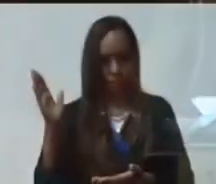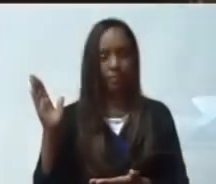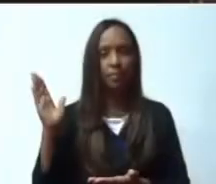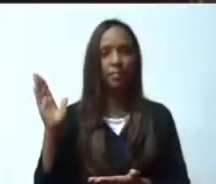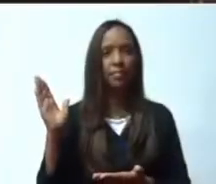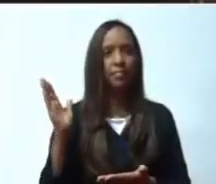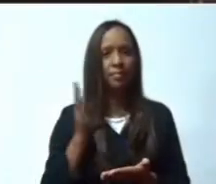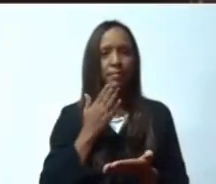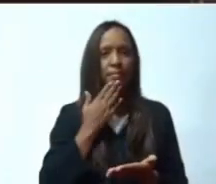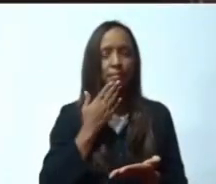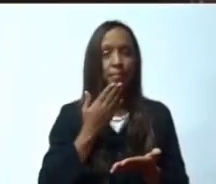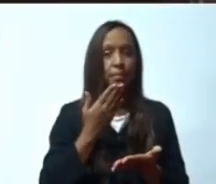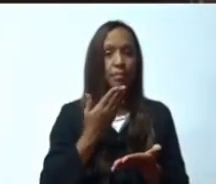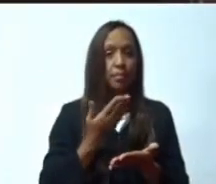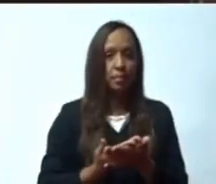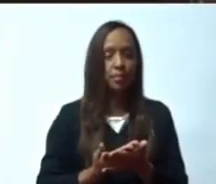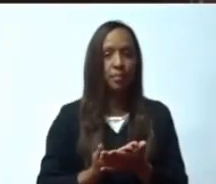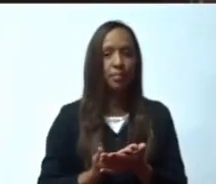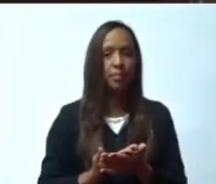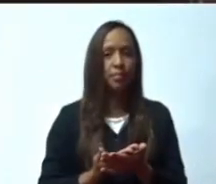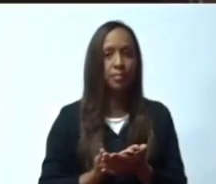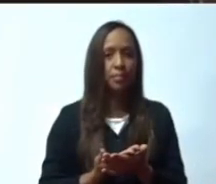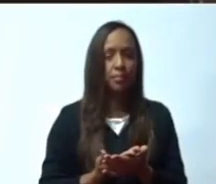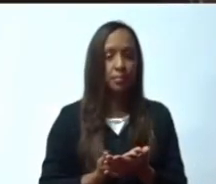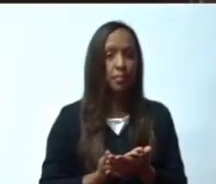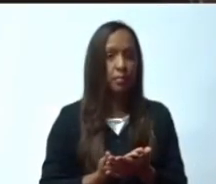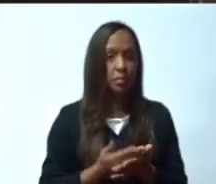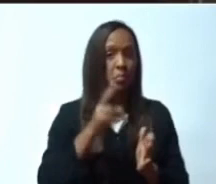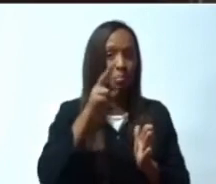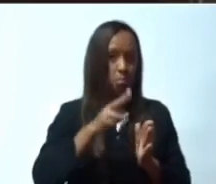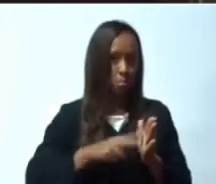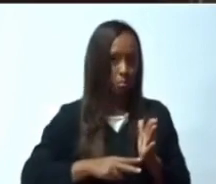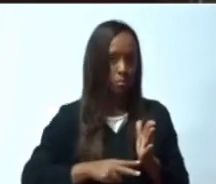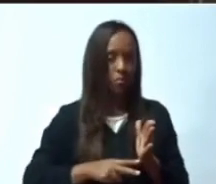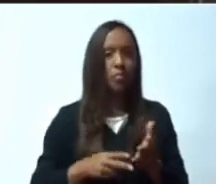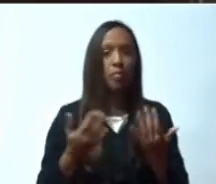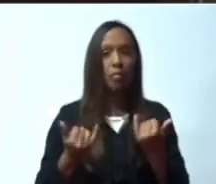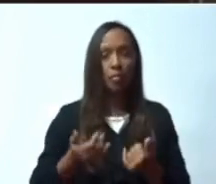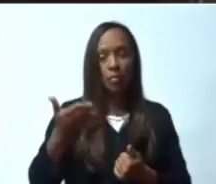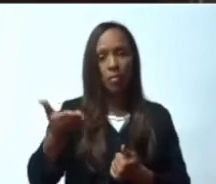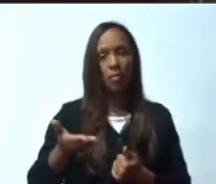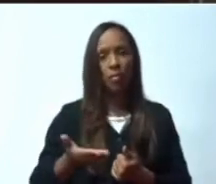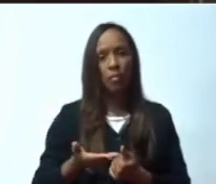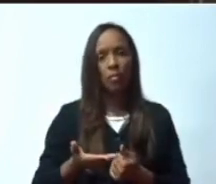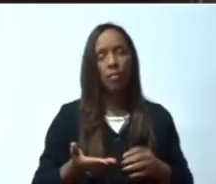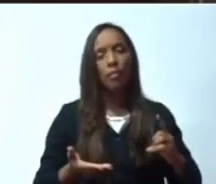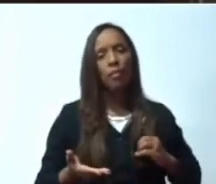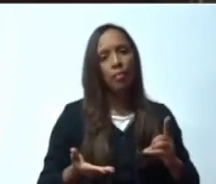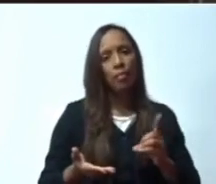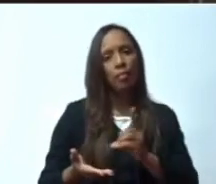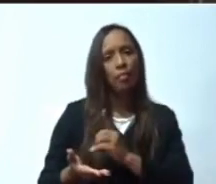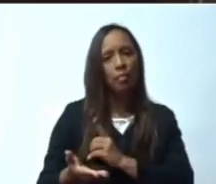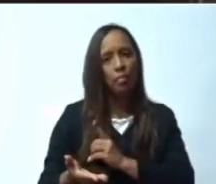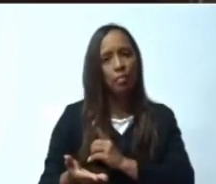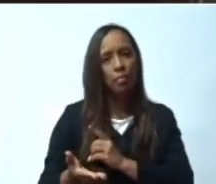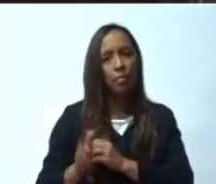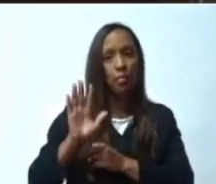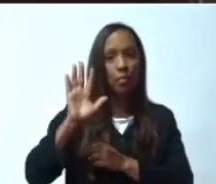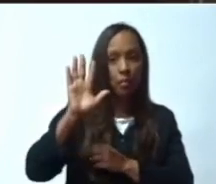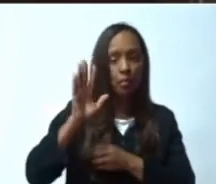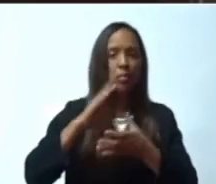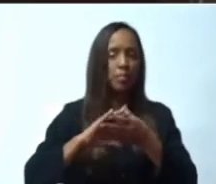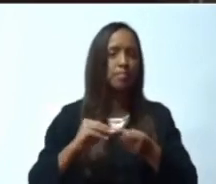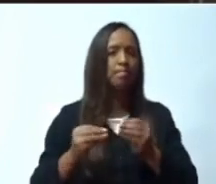Va a hacer uso de la palabra el diputado Rafael Cuevas. Tiene la palabra. Muy buena tarde, señor